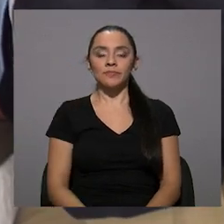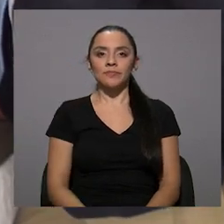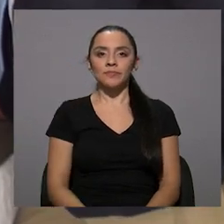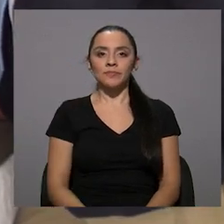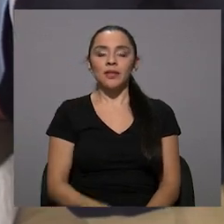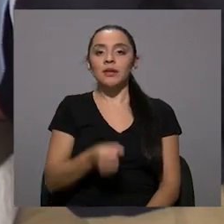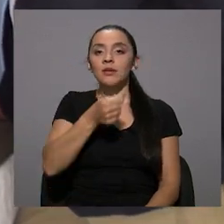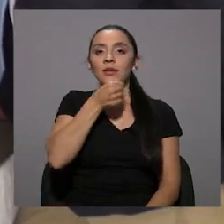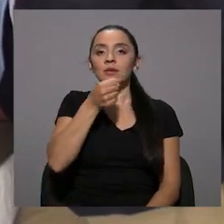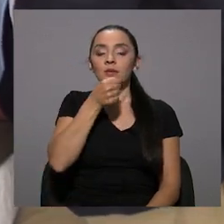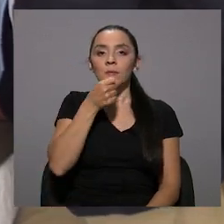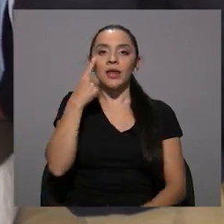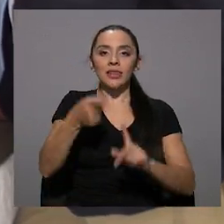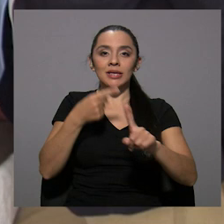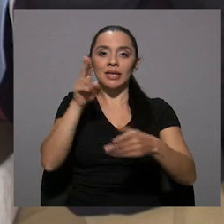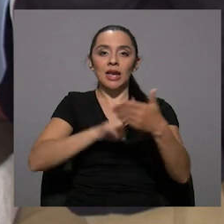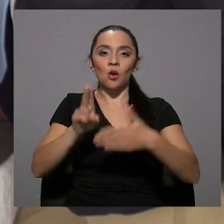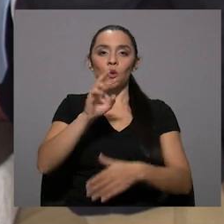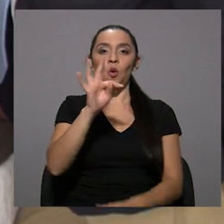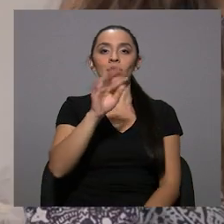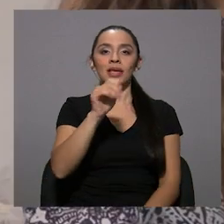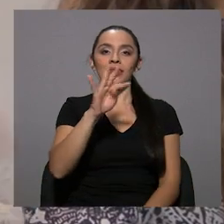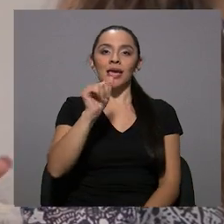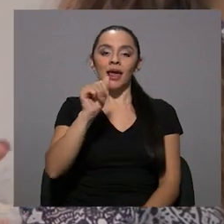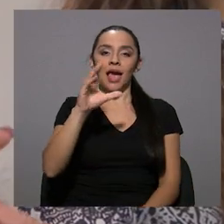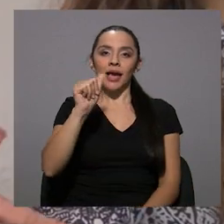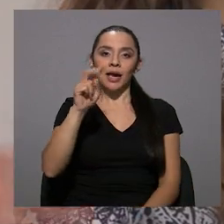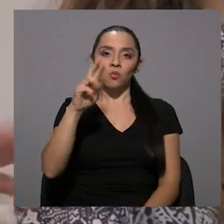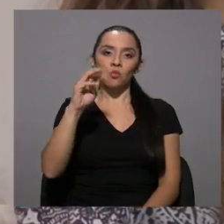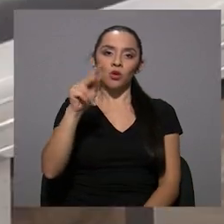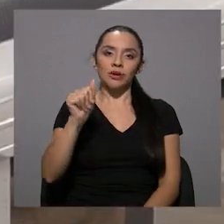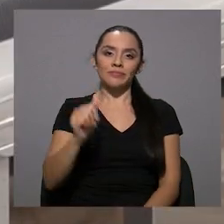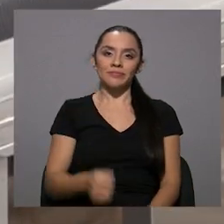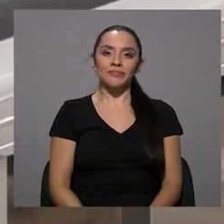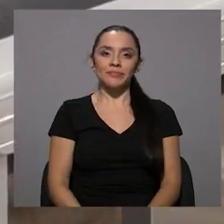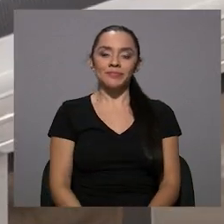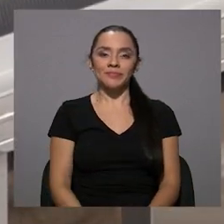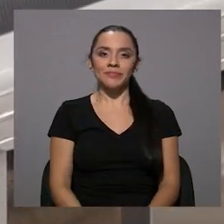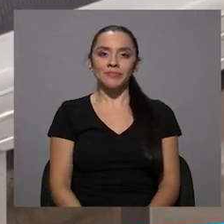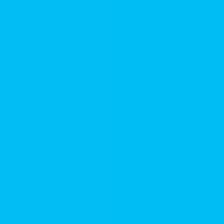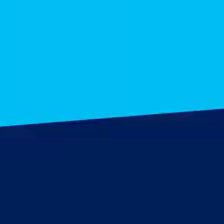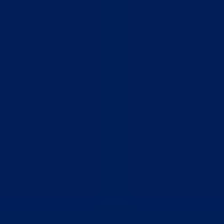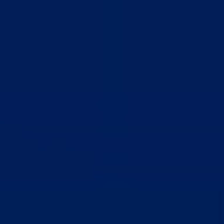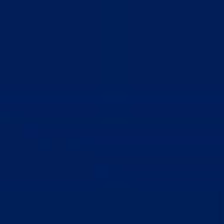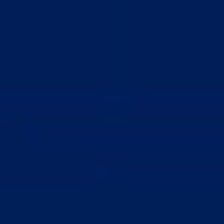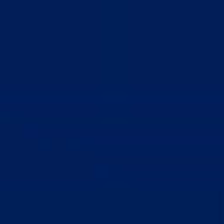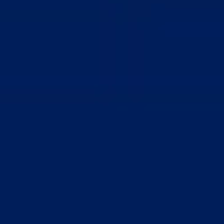.ac.cr. Reportó para Desde la U, Tatiana Carmona.